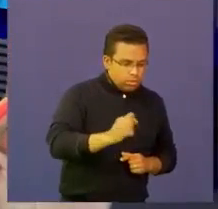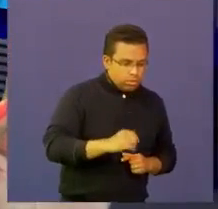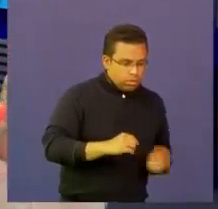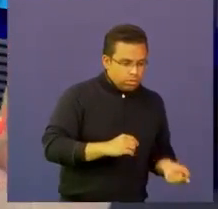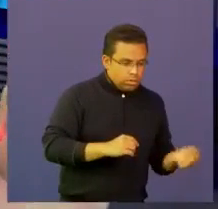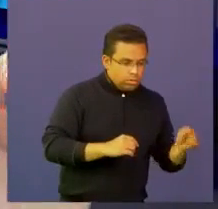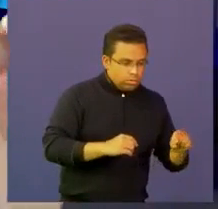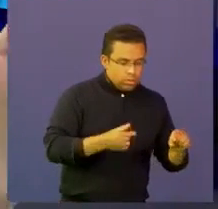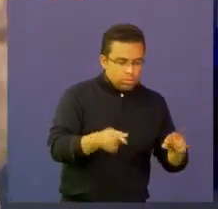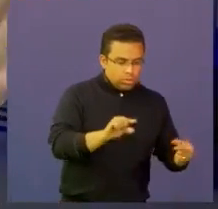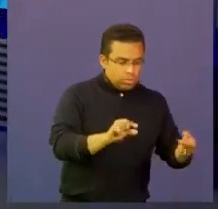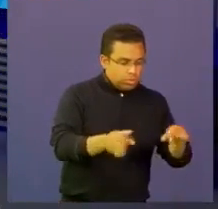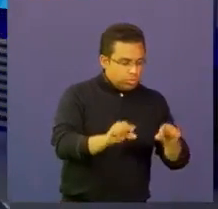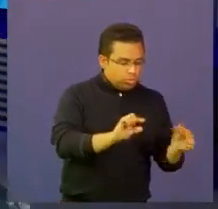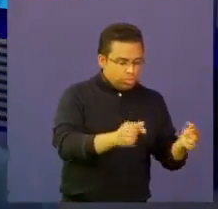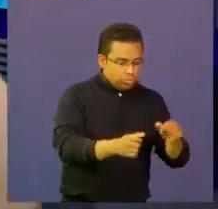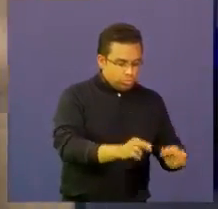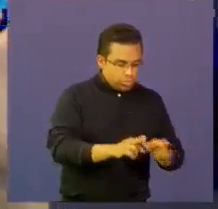esa herramienta,